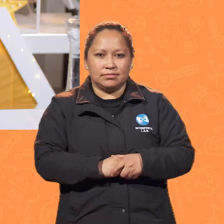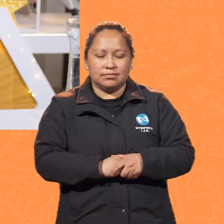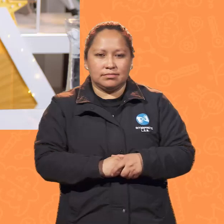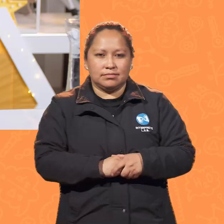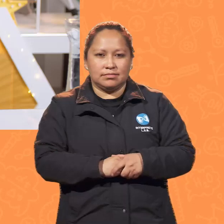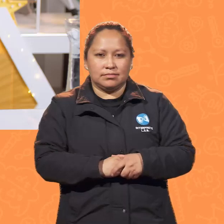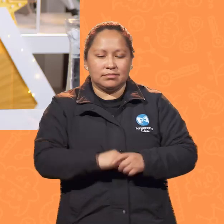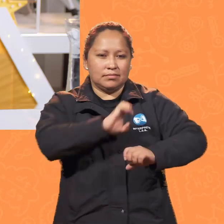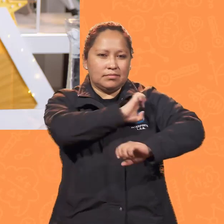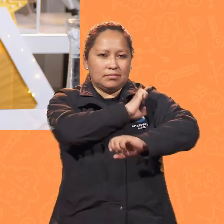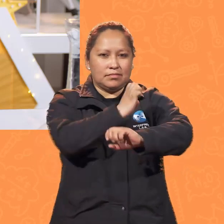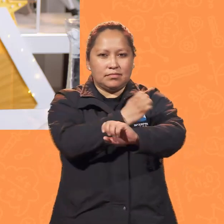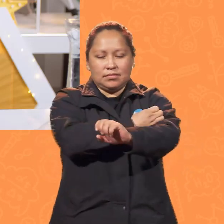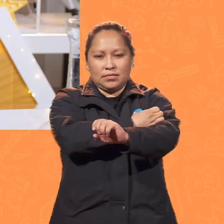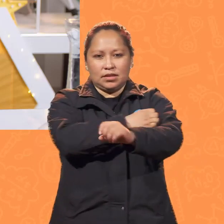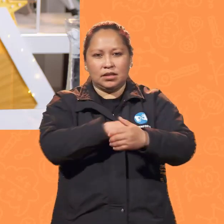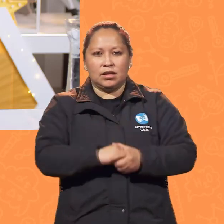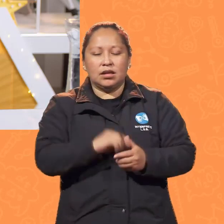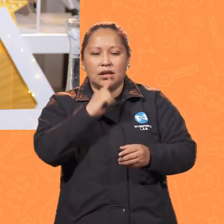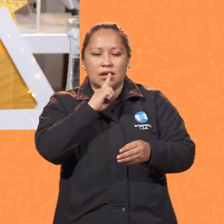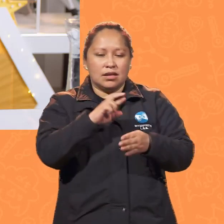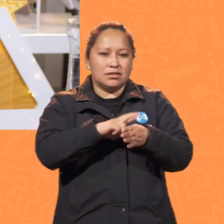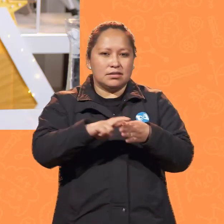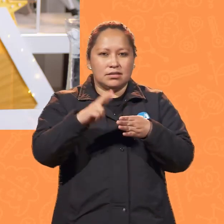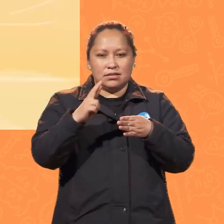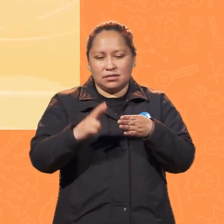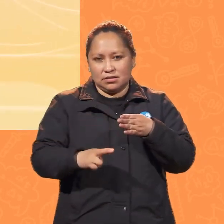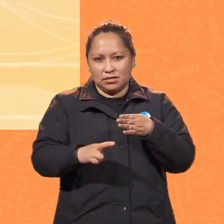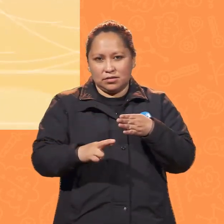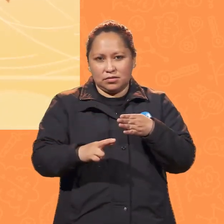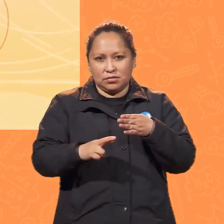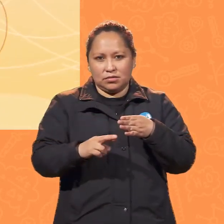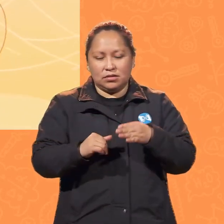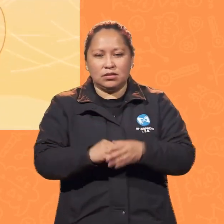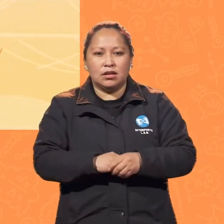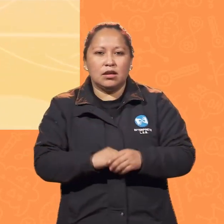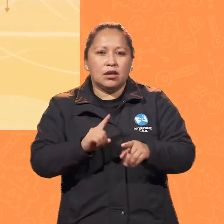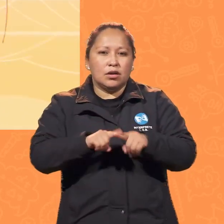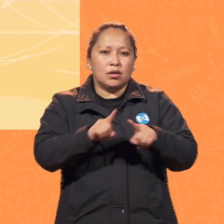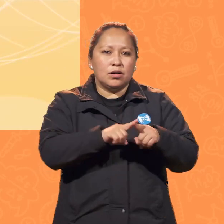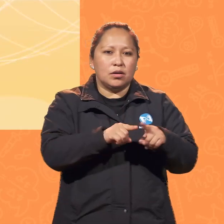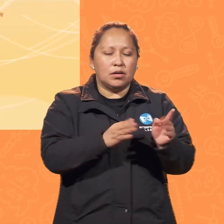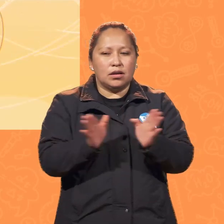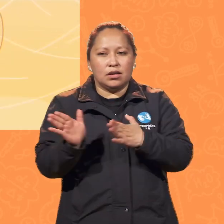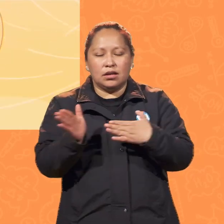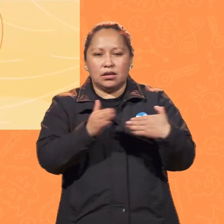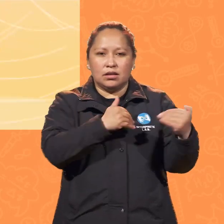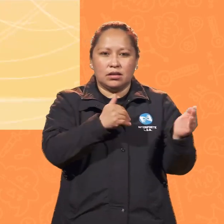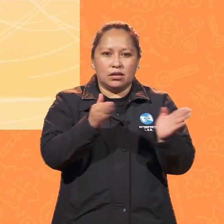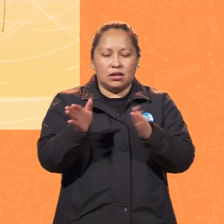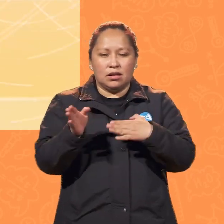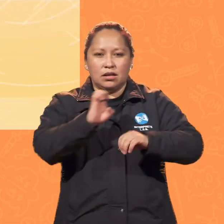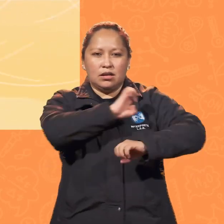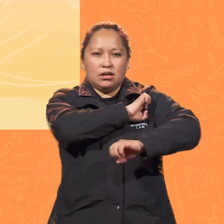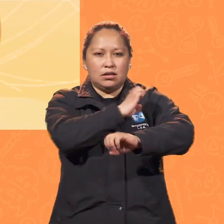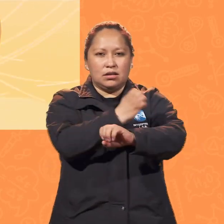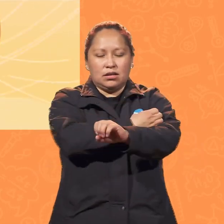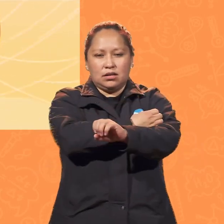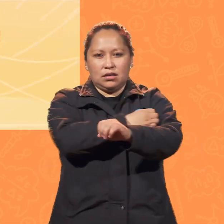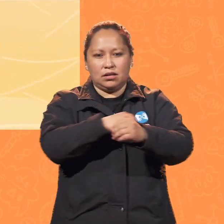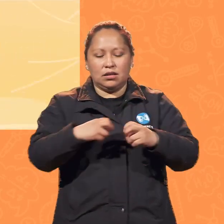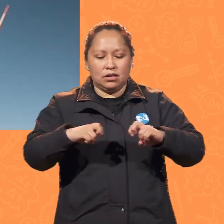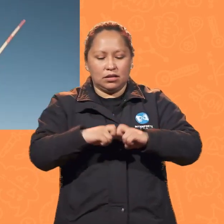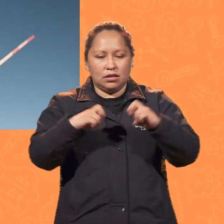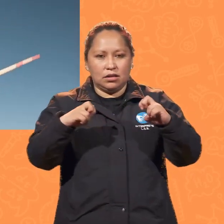La energía eólica resulta en la conversión cinética causada por corrientes de aire en la energía eléctrica mediante